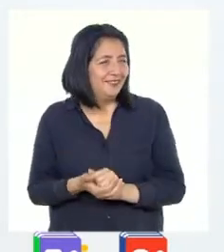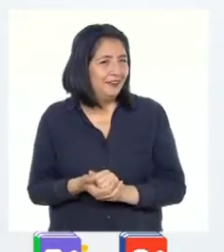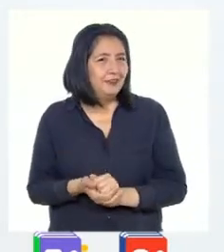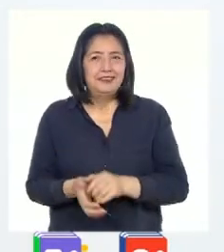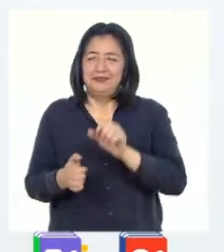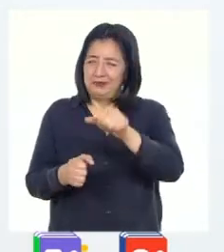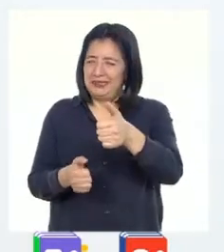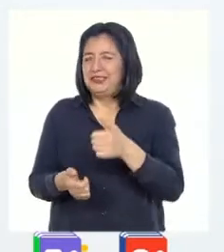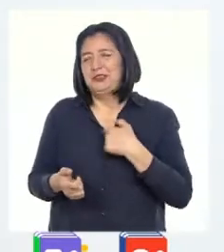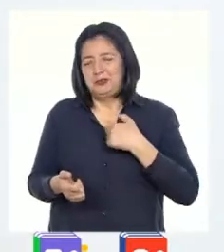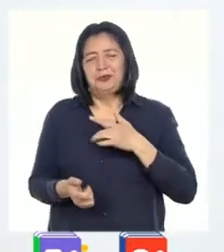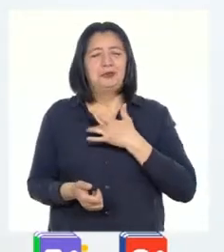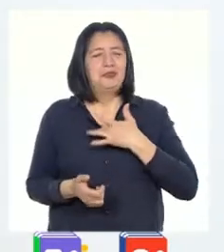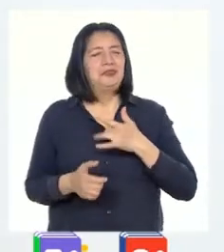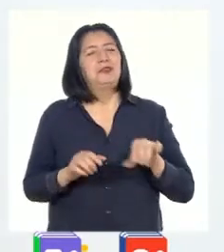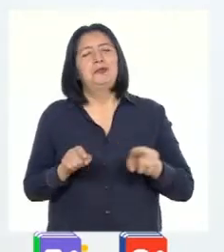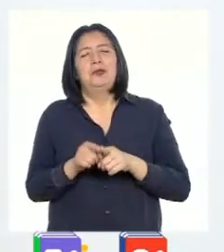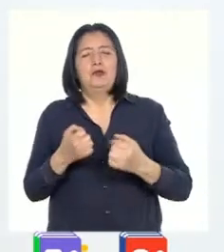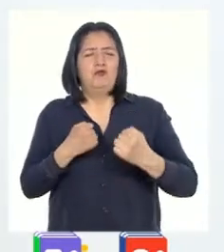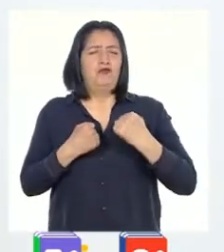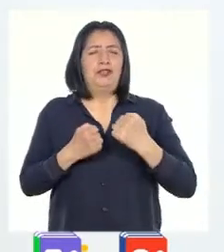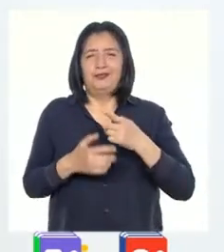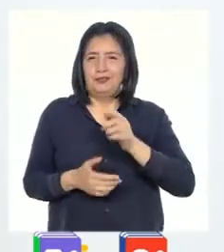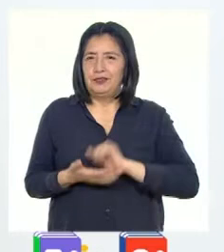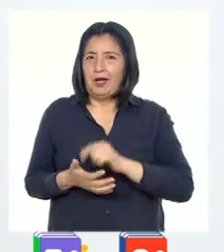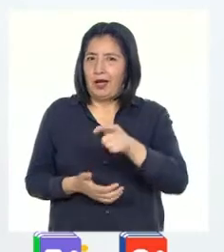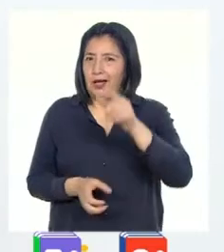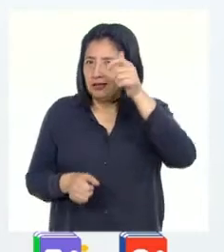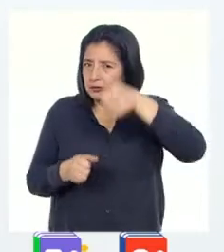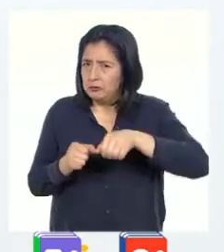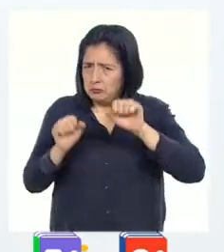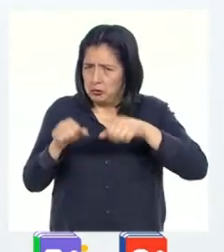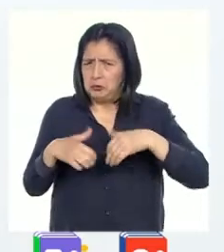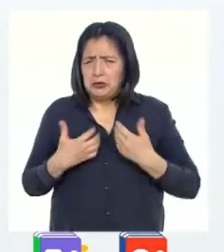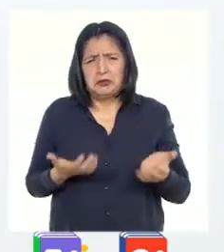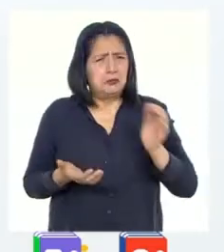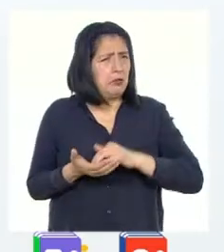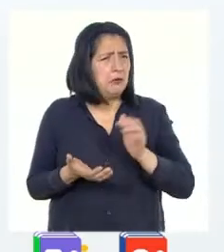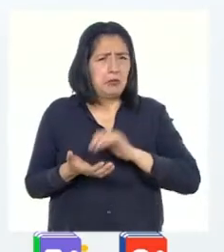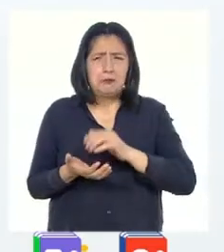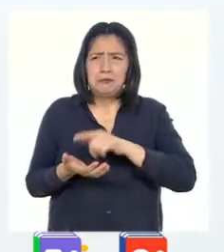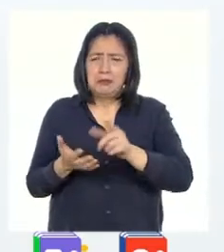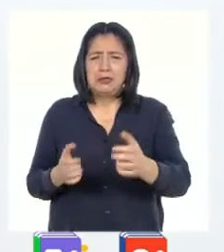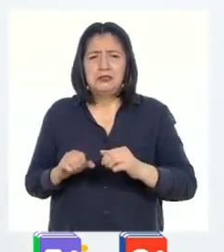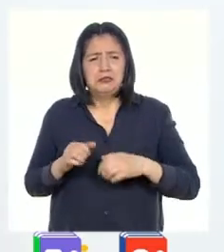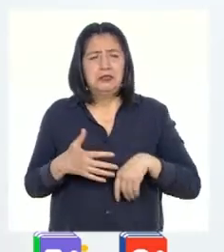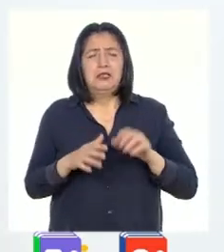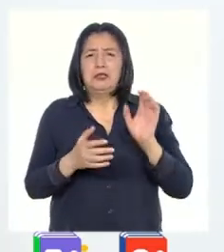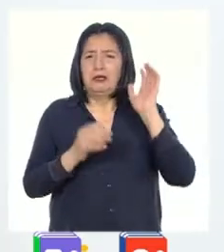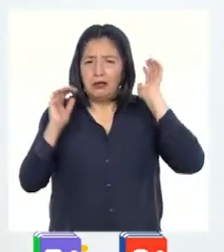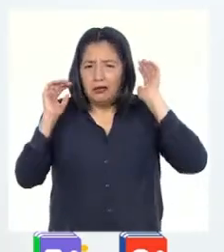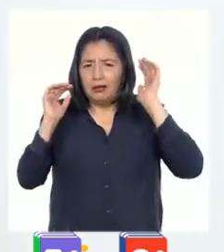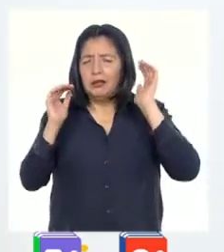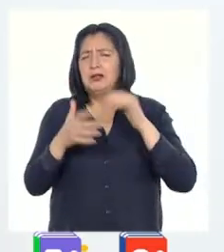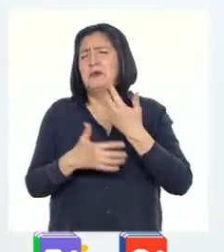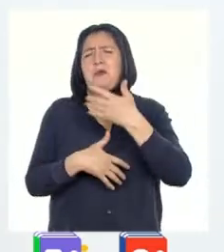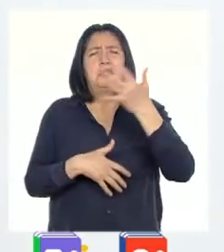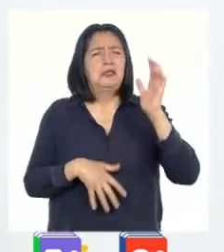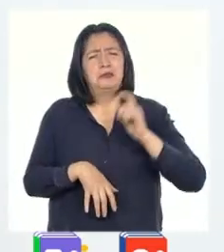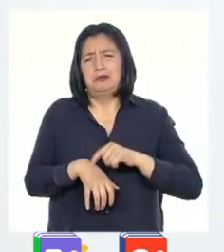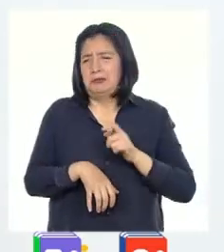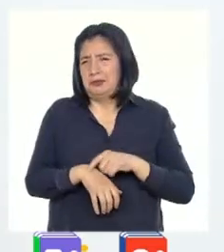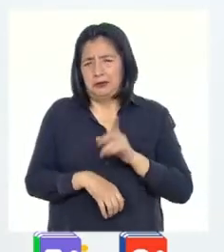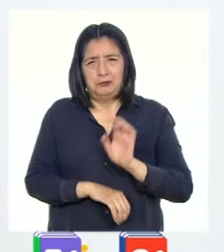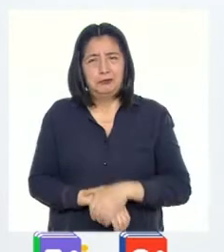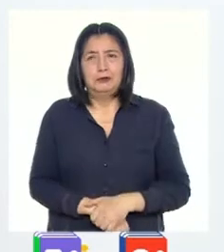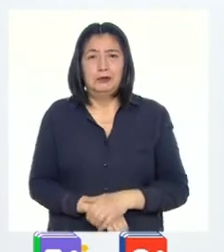Eso es. Yo también me siento llena de energía. Recuerda que puedes hacer más repeticiones de los abdominales y hacerlos en cualquier momento